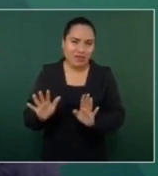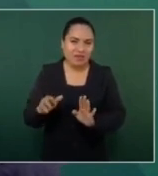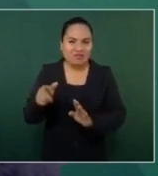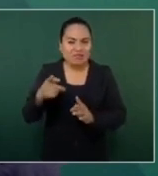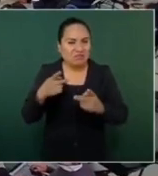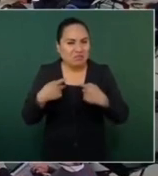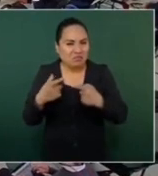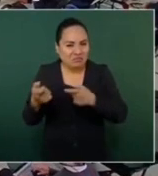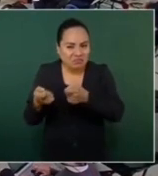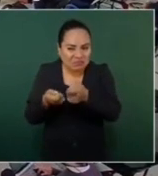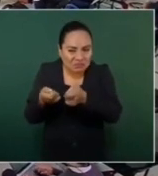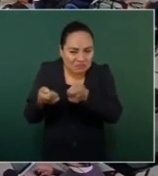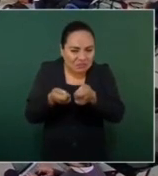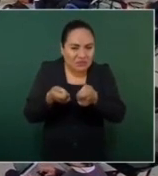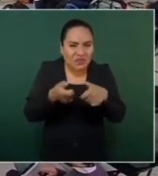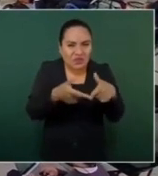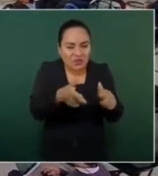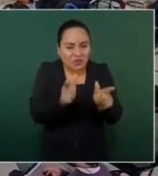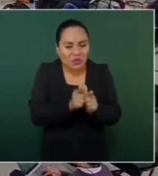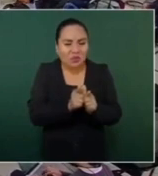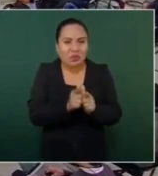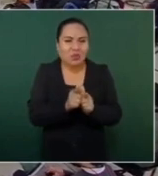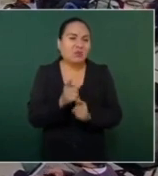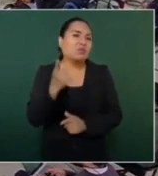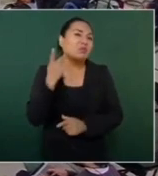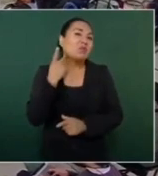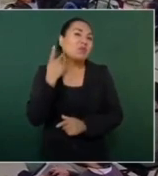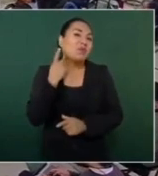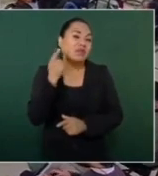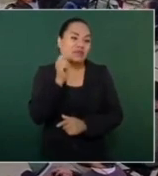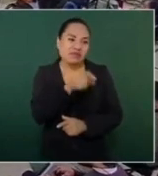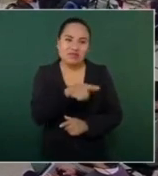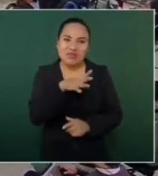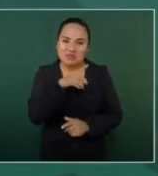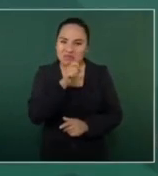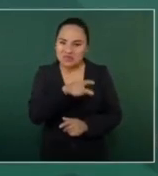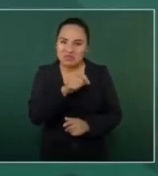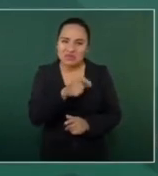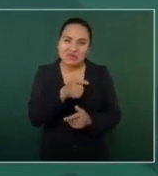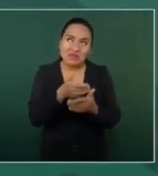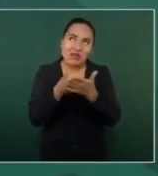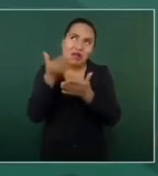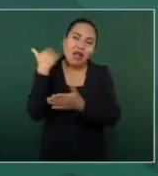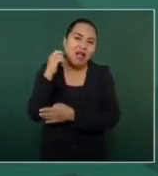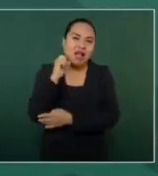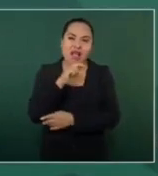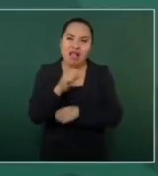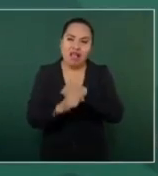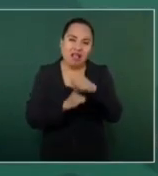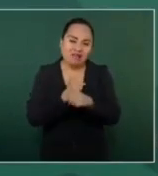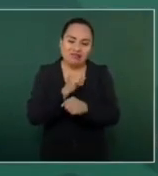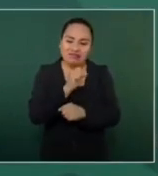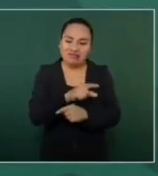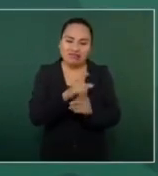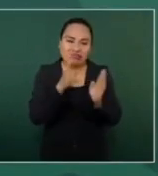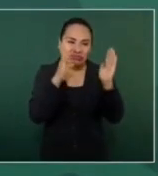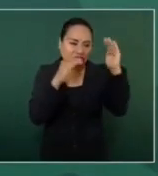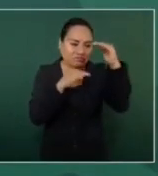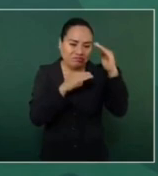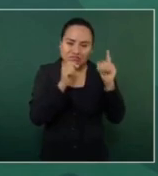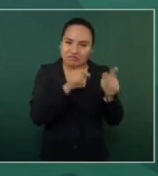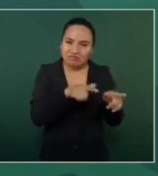los partidos del Bloque Conservador y los medios de información,